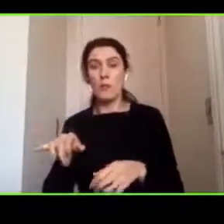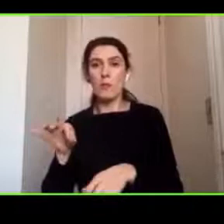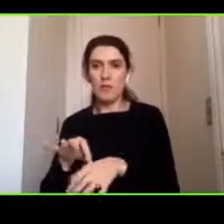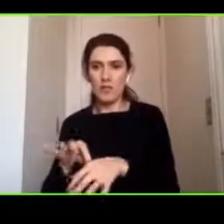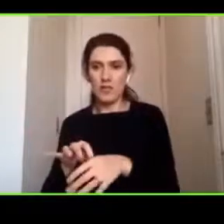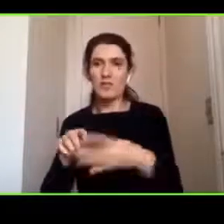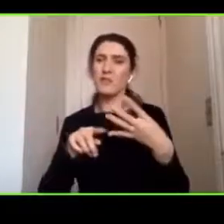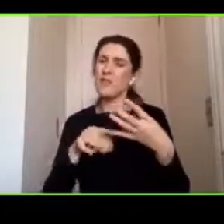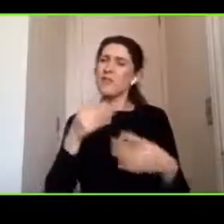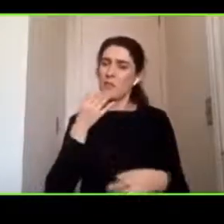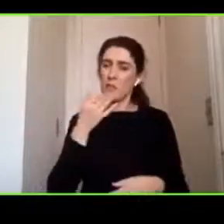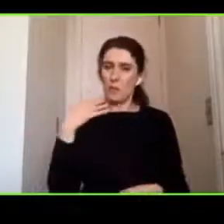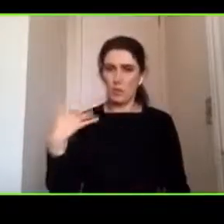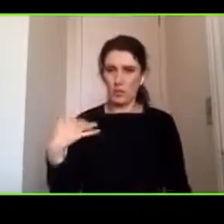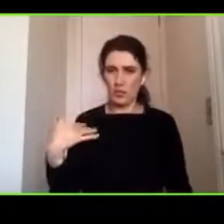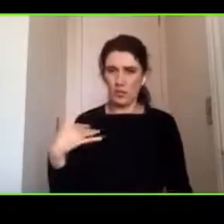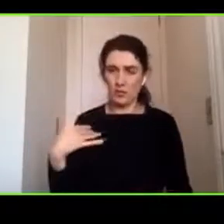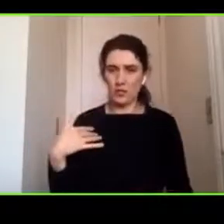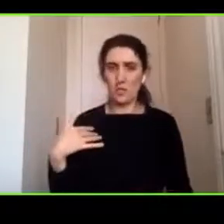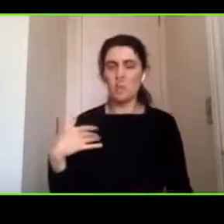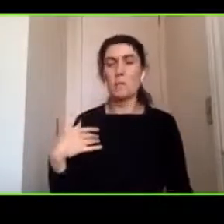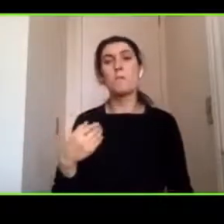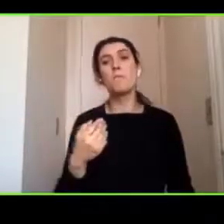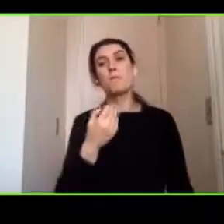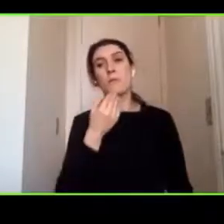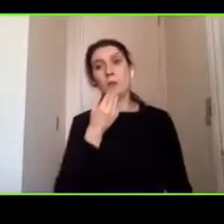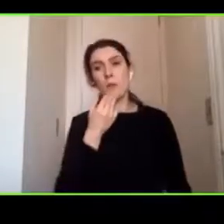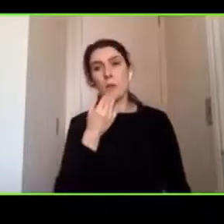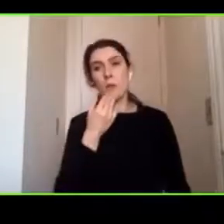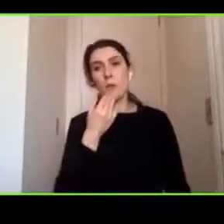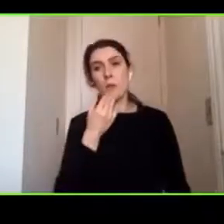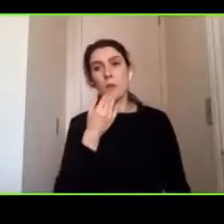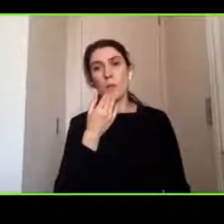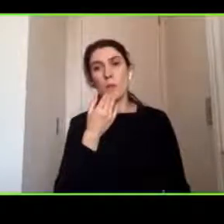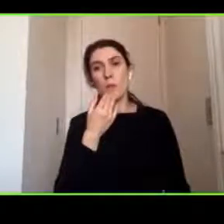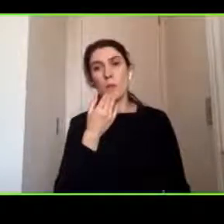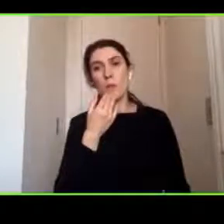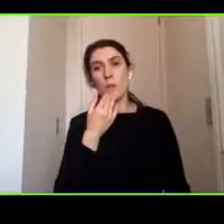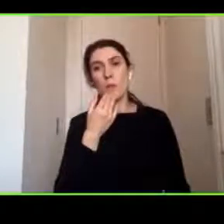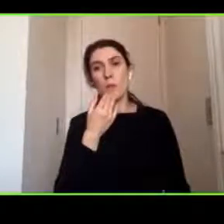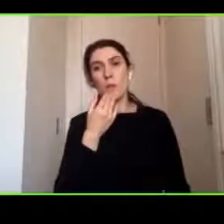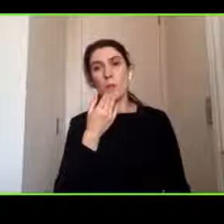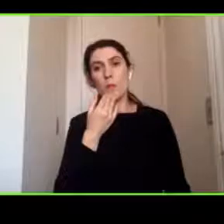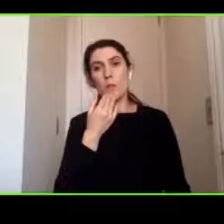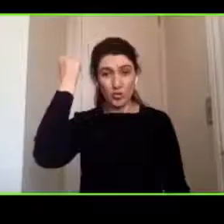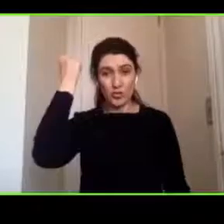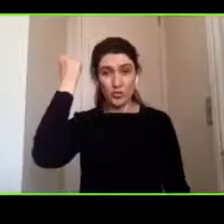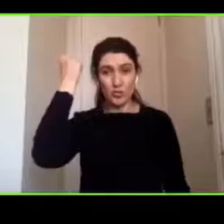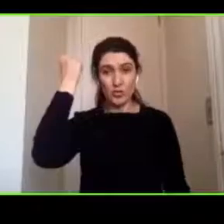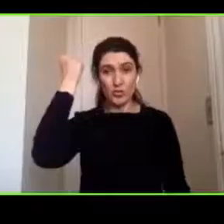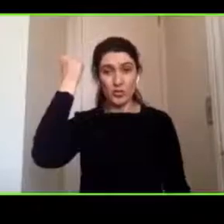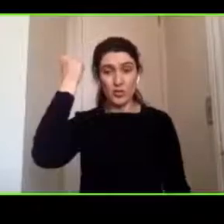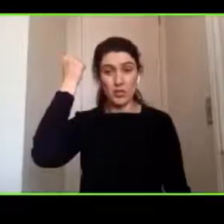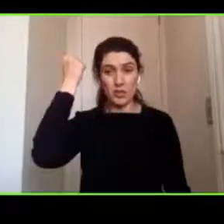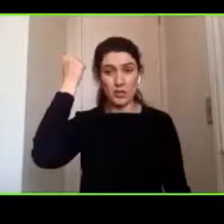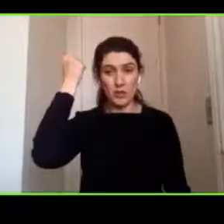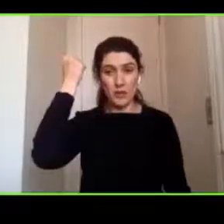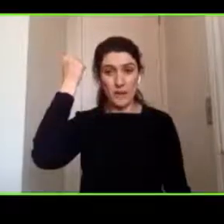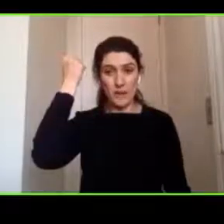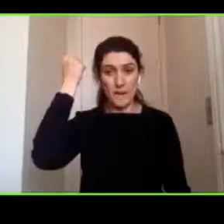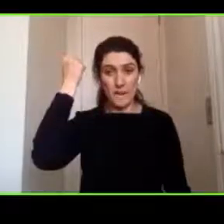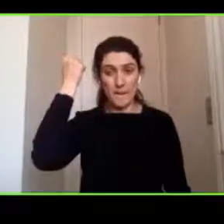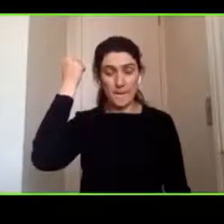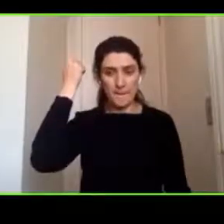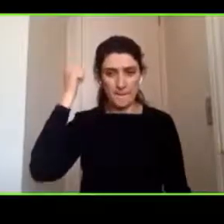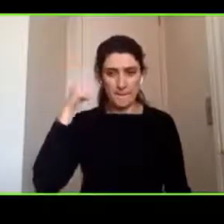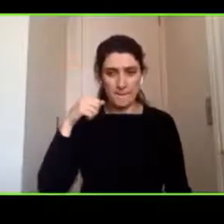influyen las complicaciones que pueda tener esa lesión yo puedo tener un TEC leve pero